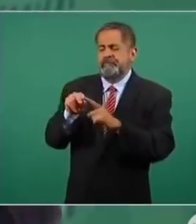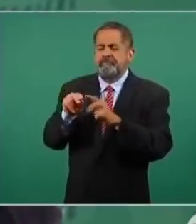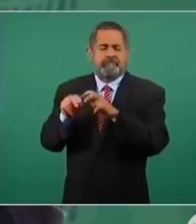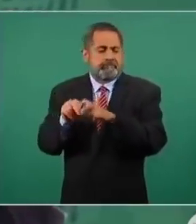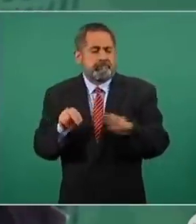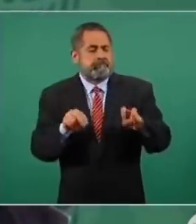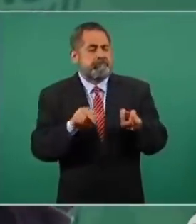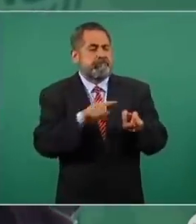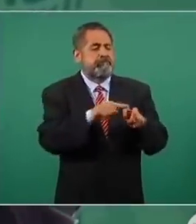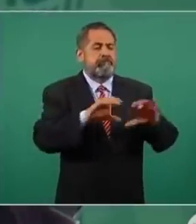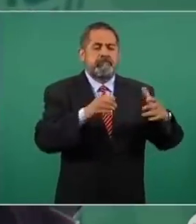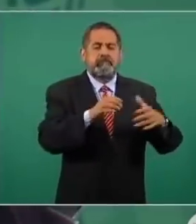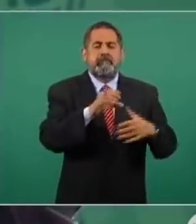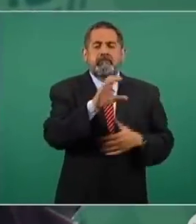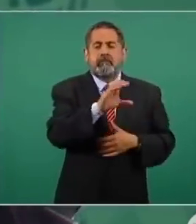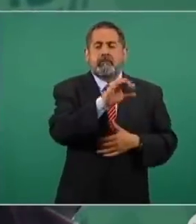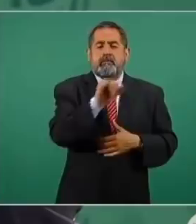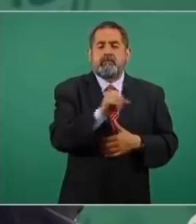la Corte